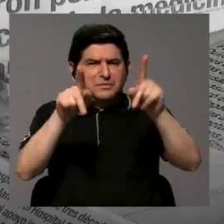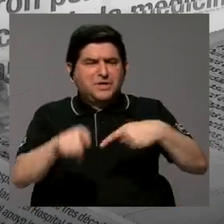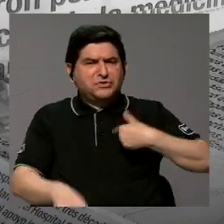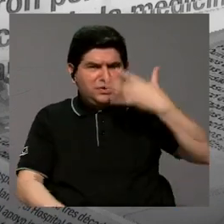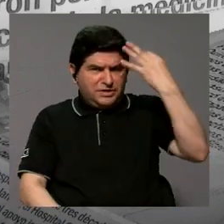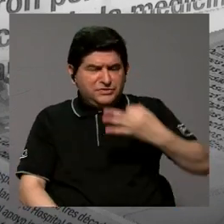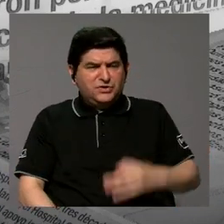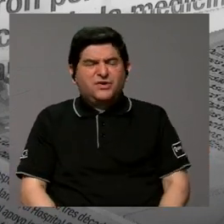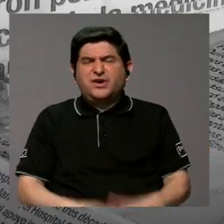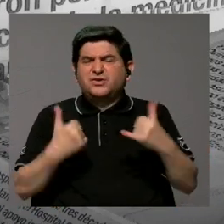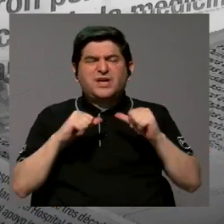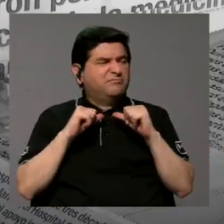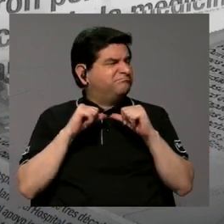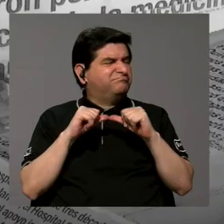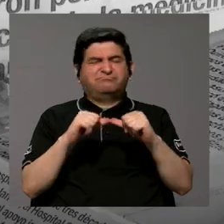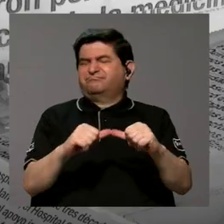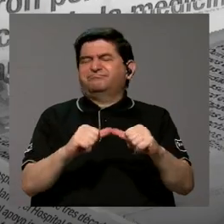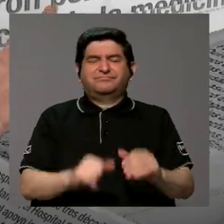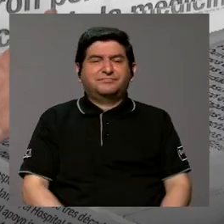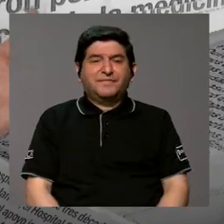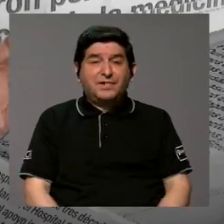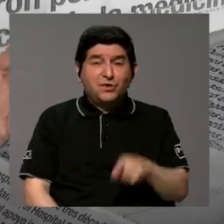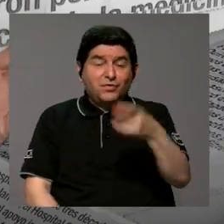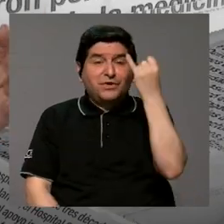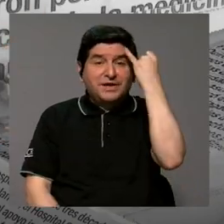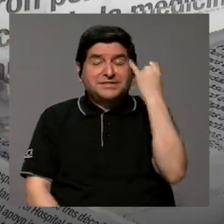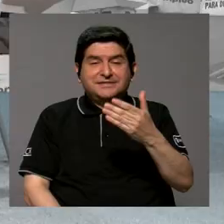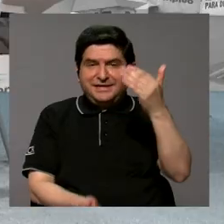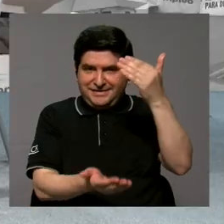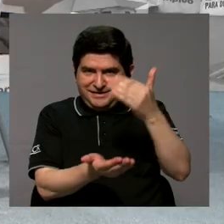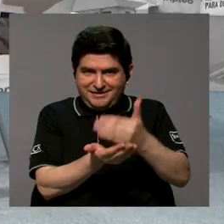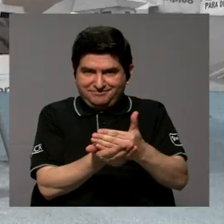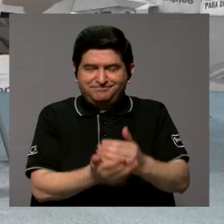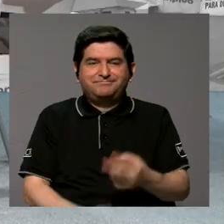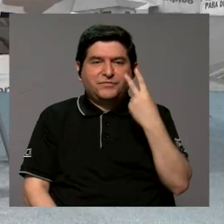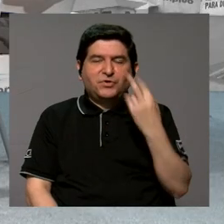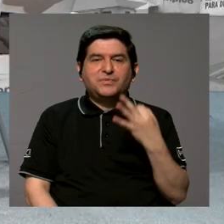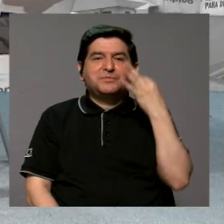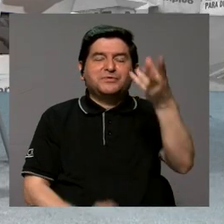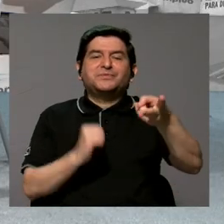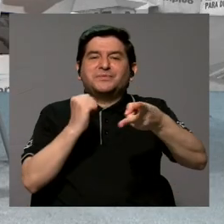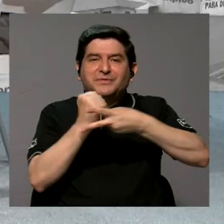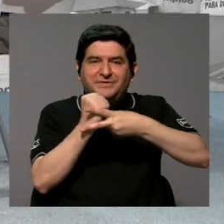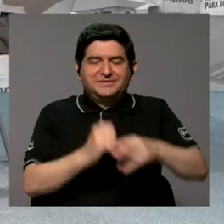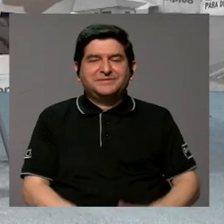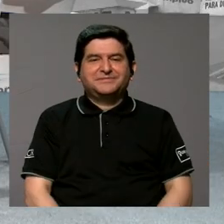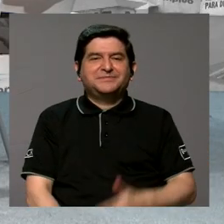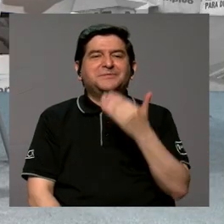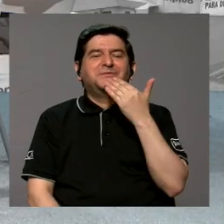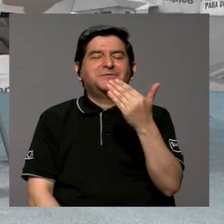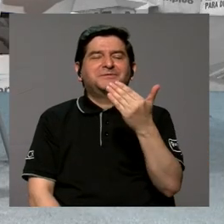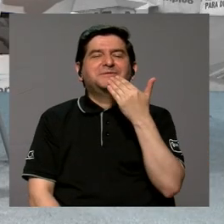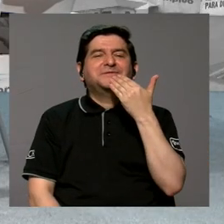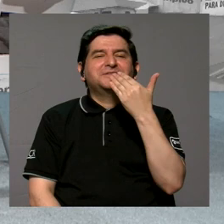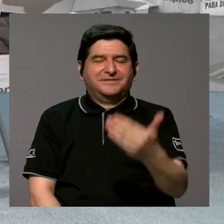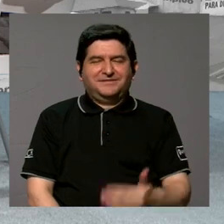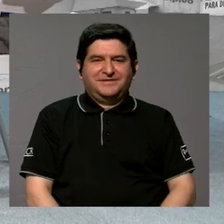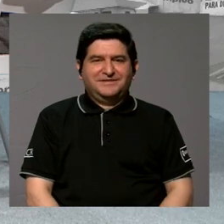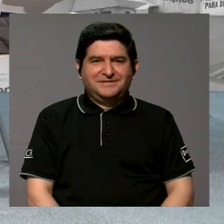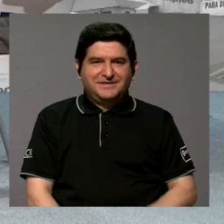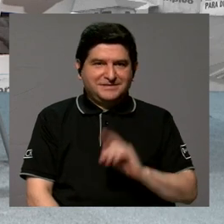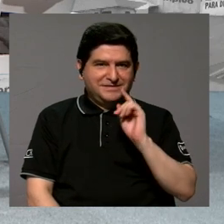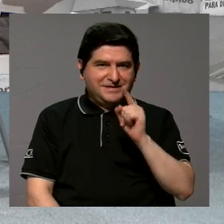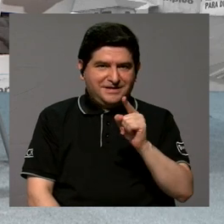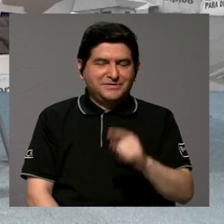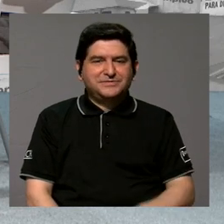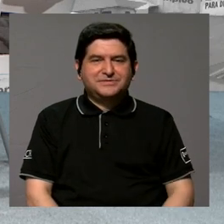yo creo que va a desistir así que nos quedamos con eso nos vemos la próxima vez y muchísimas gracias por